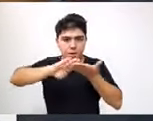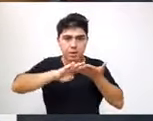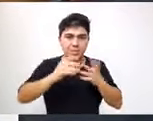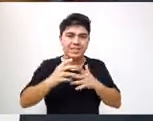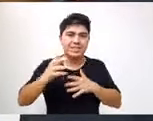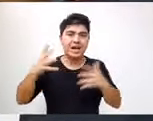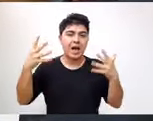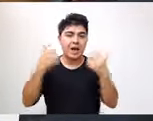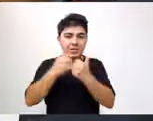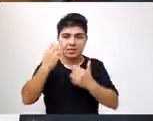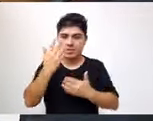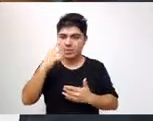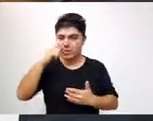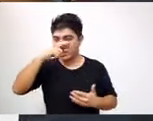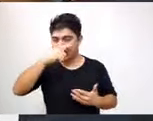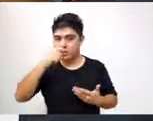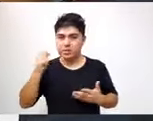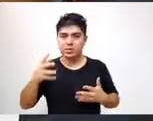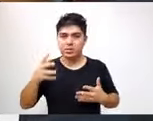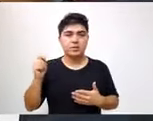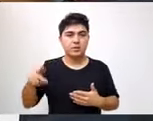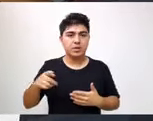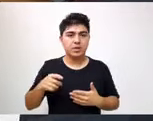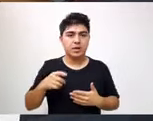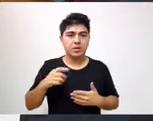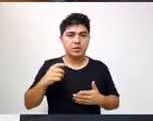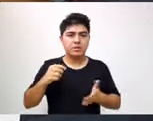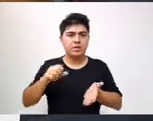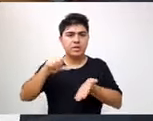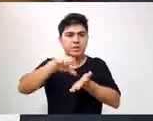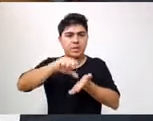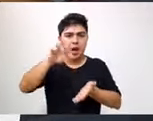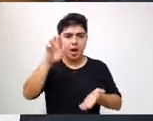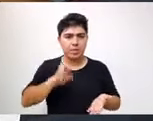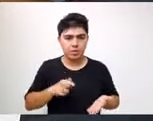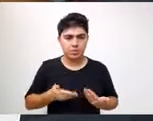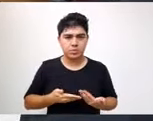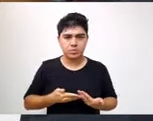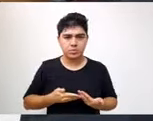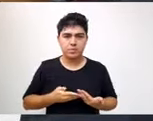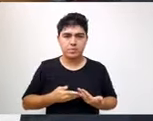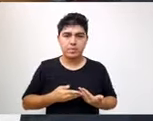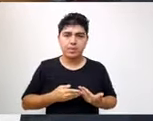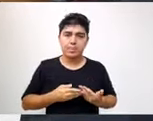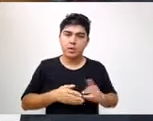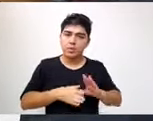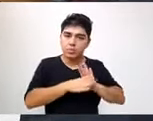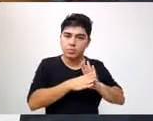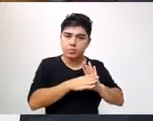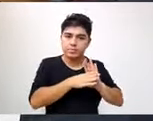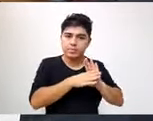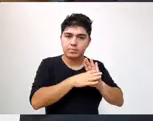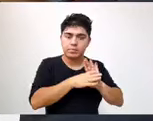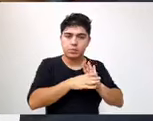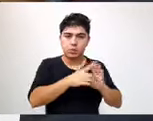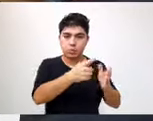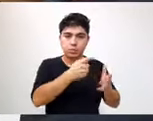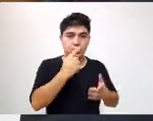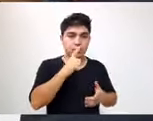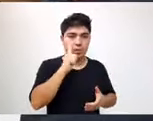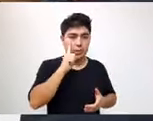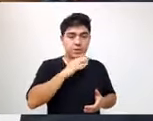57 aniversario de la institucionalización de la ciudad, que en virtud de las facultades del IJAN,